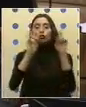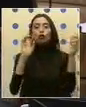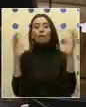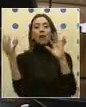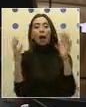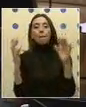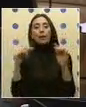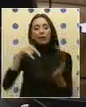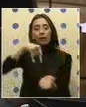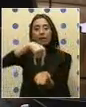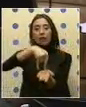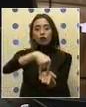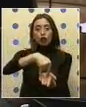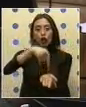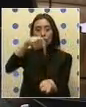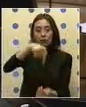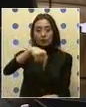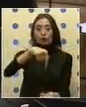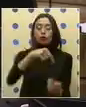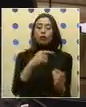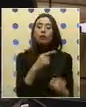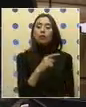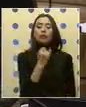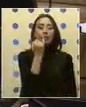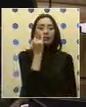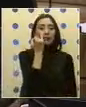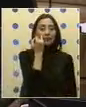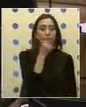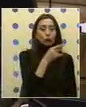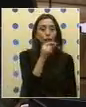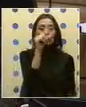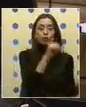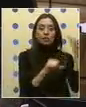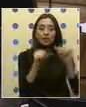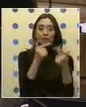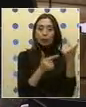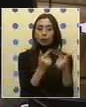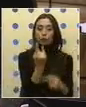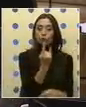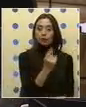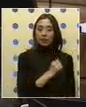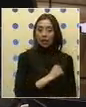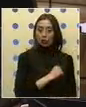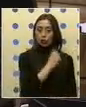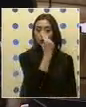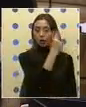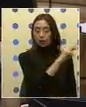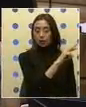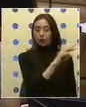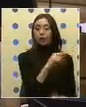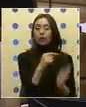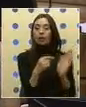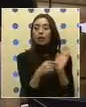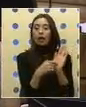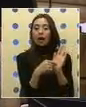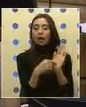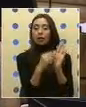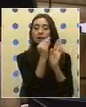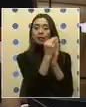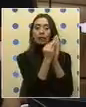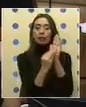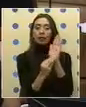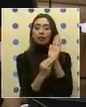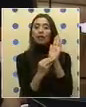y sobre esa base, el Instituto de Ciencia Política de Universidad Católica, y sobre esa base, ha generado un ranking